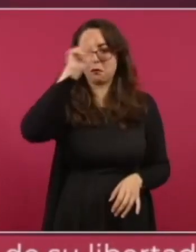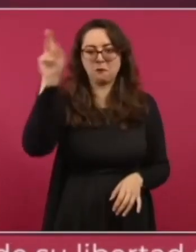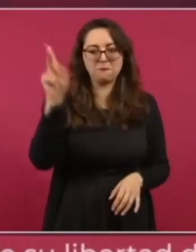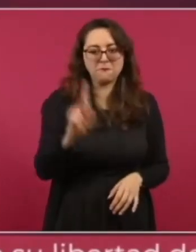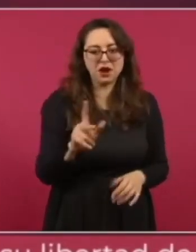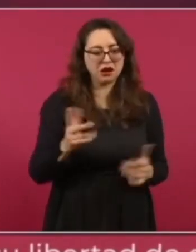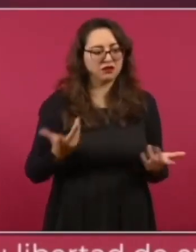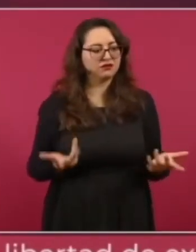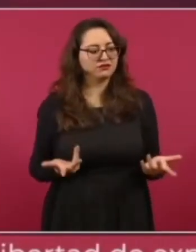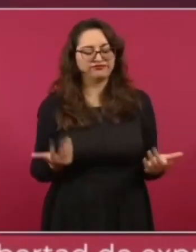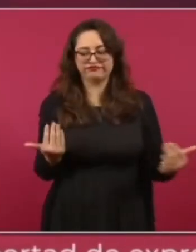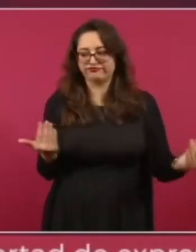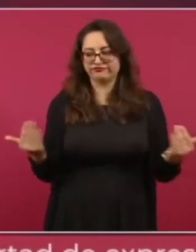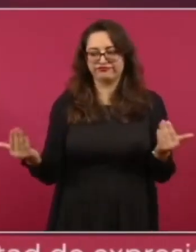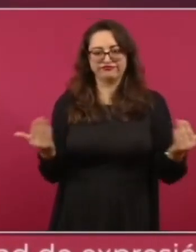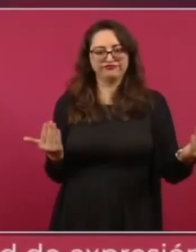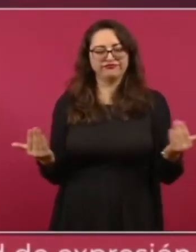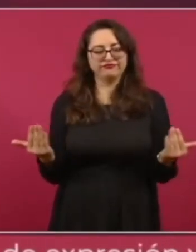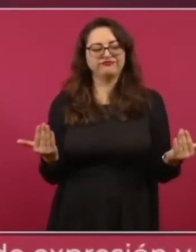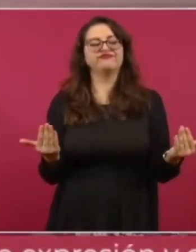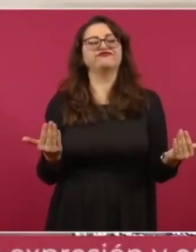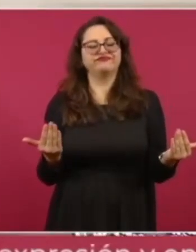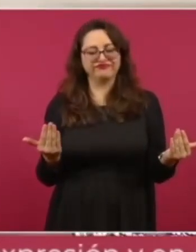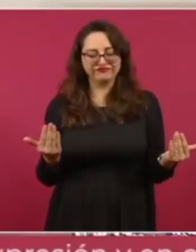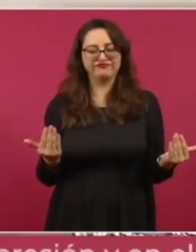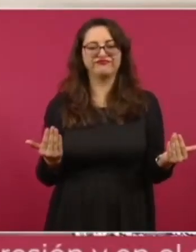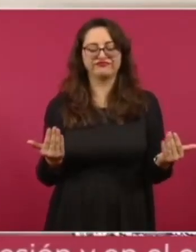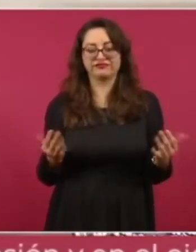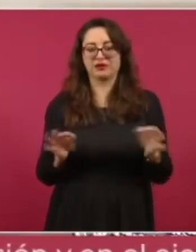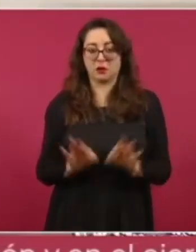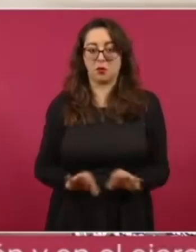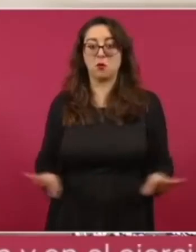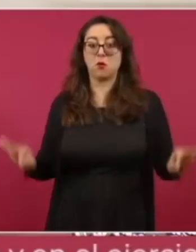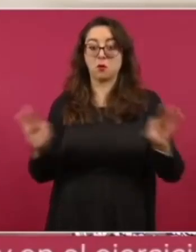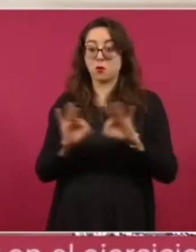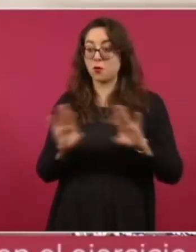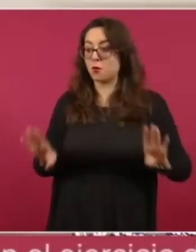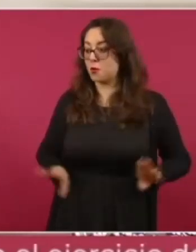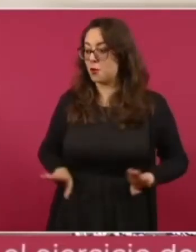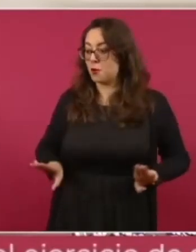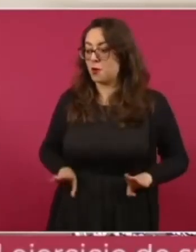Entonces, necesitamos fortalecer nuestros valores que están ahí.